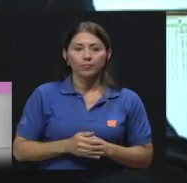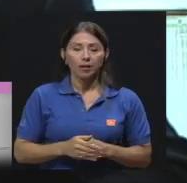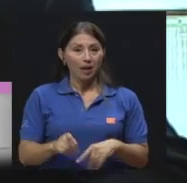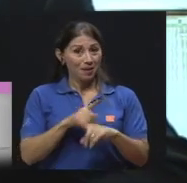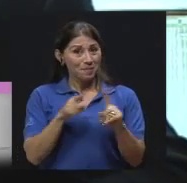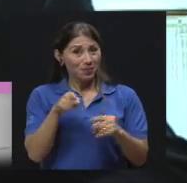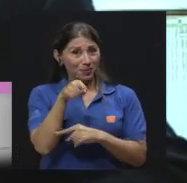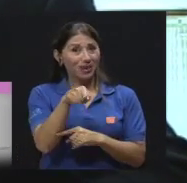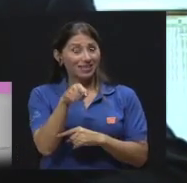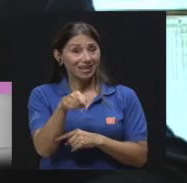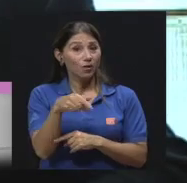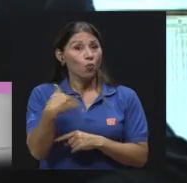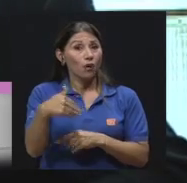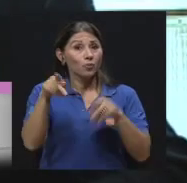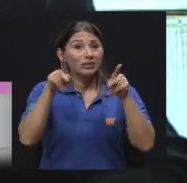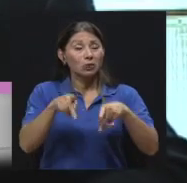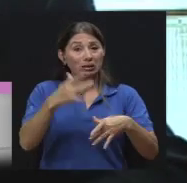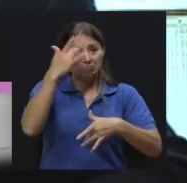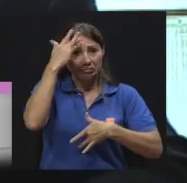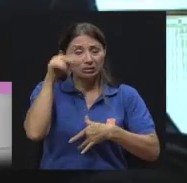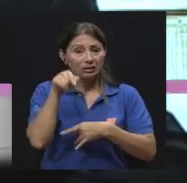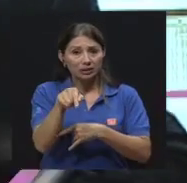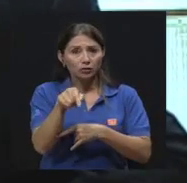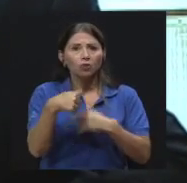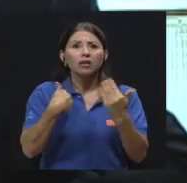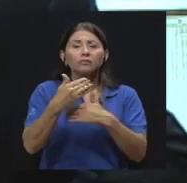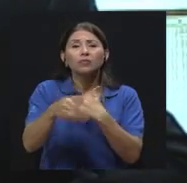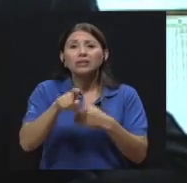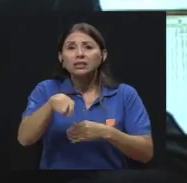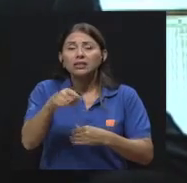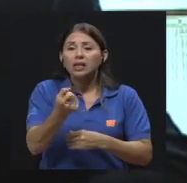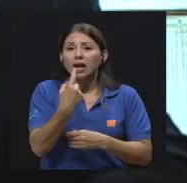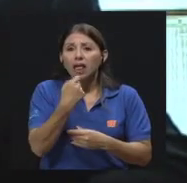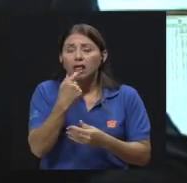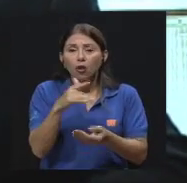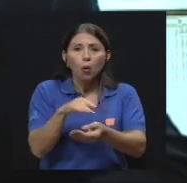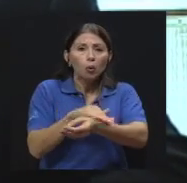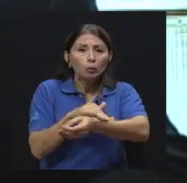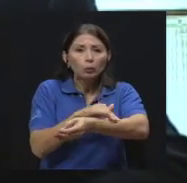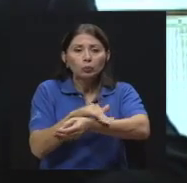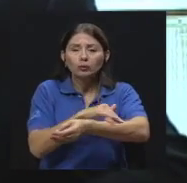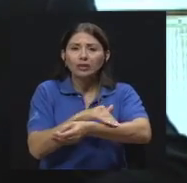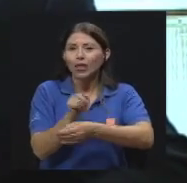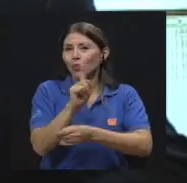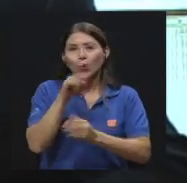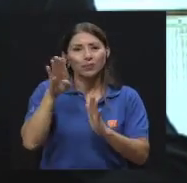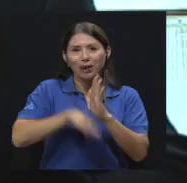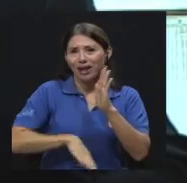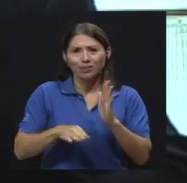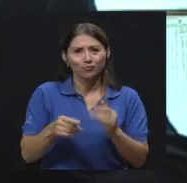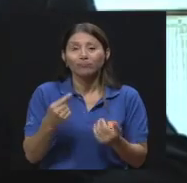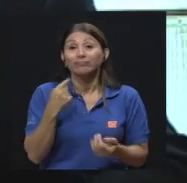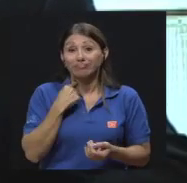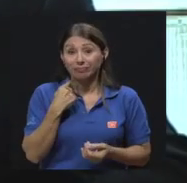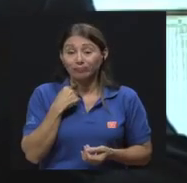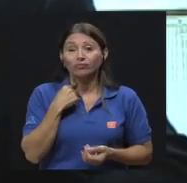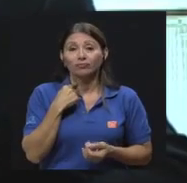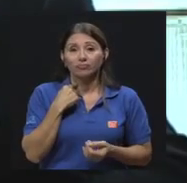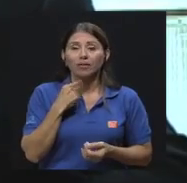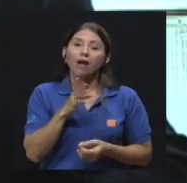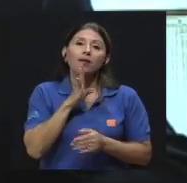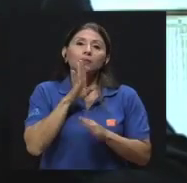tratamientos no suelen ser baratos. Incluso por el largo proceso que algunas de estas llevan, hablemos de